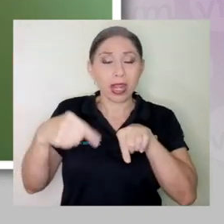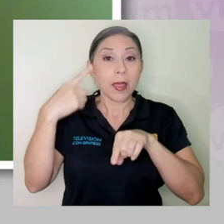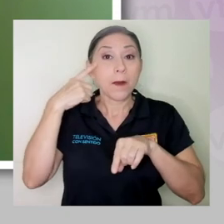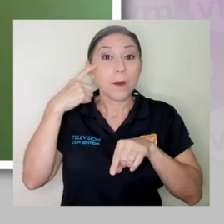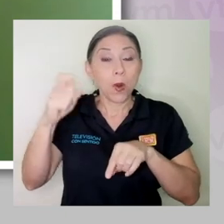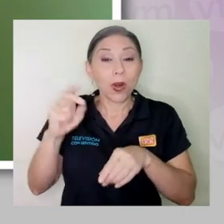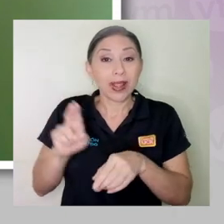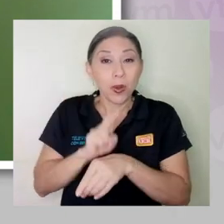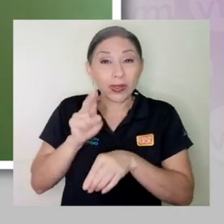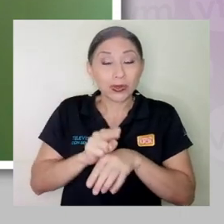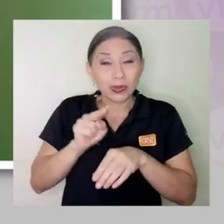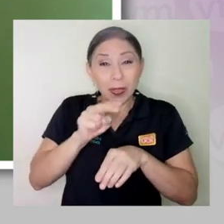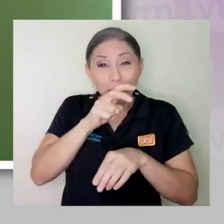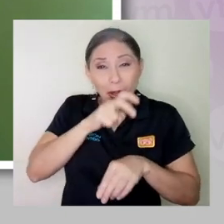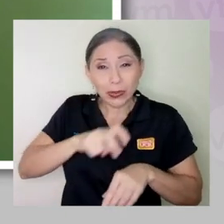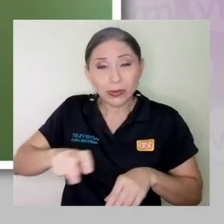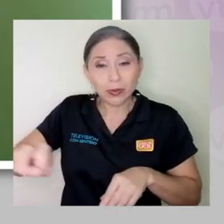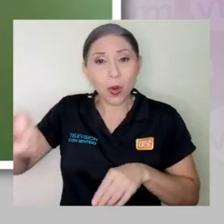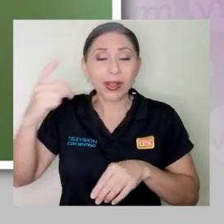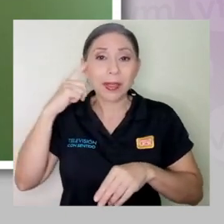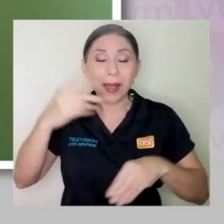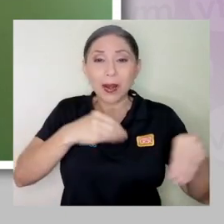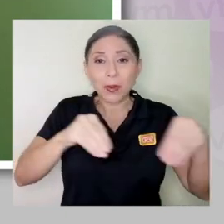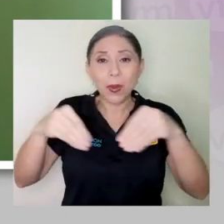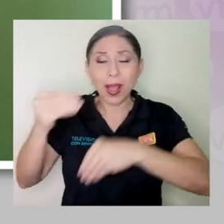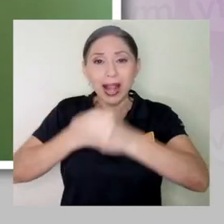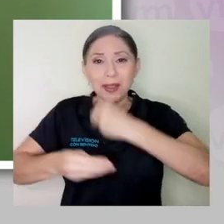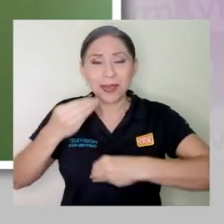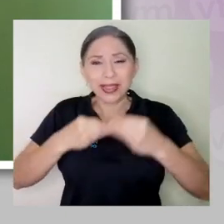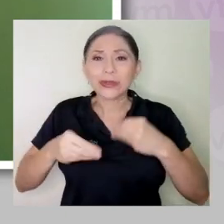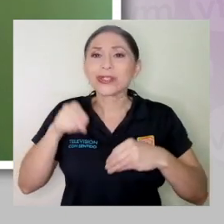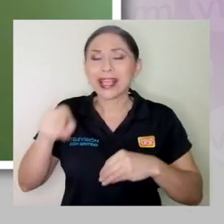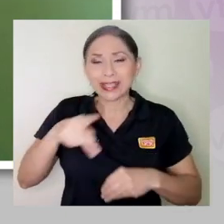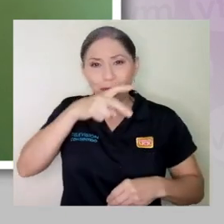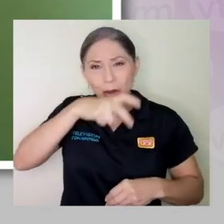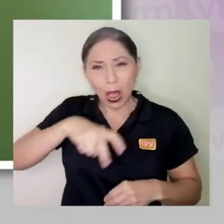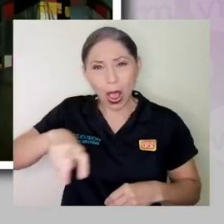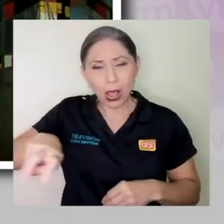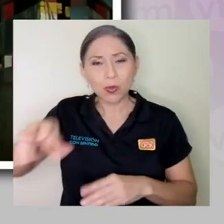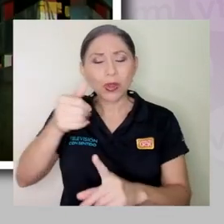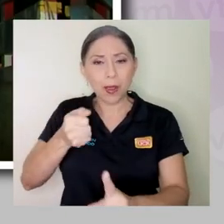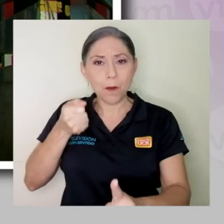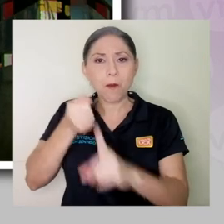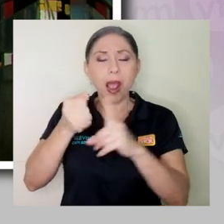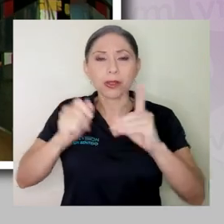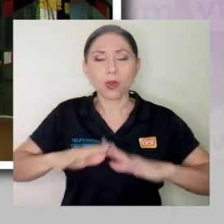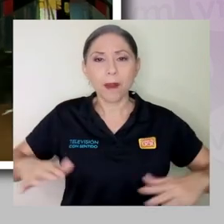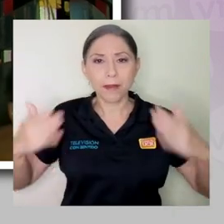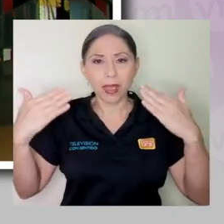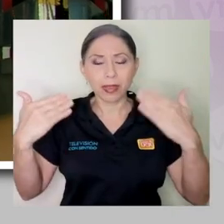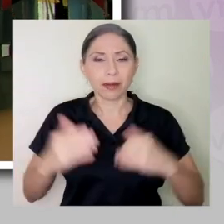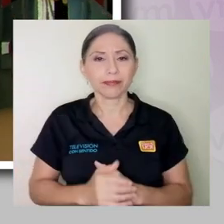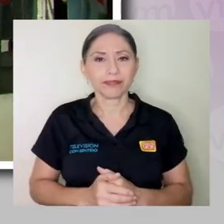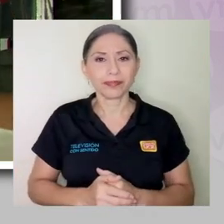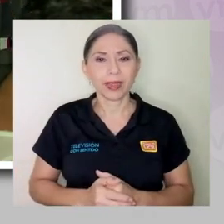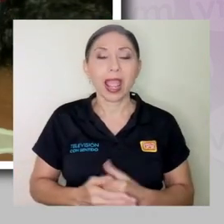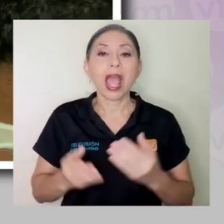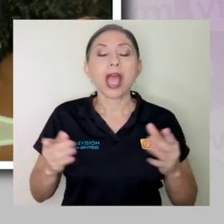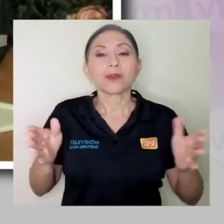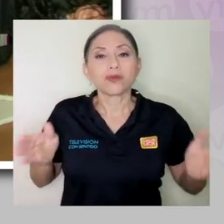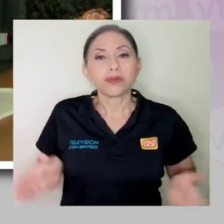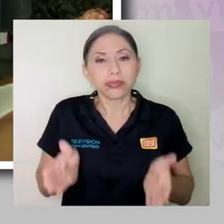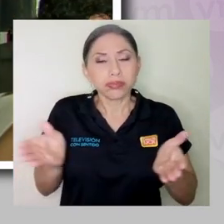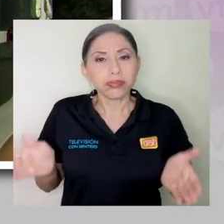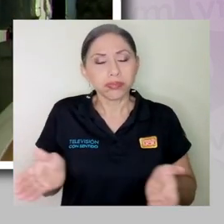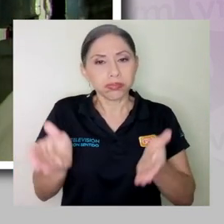que se genera a partir de la comercialización de alimentos genera muchísimo, muchísimo impacto ambiental. Entonces, lo